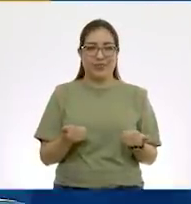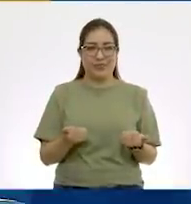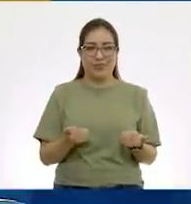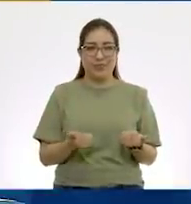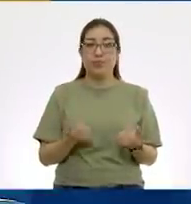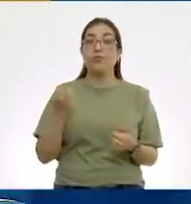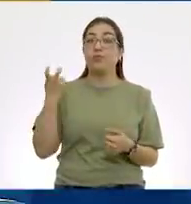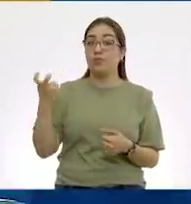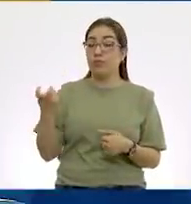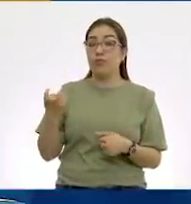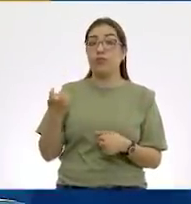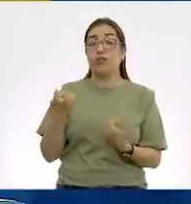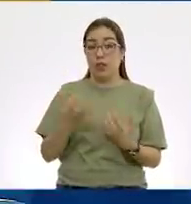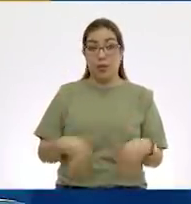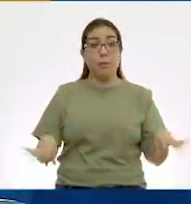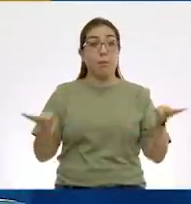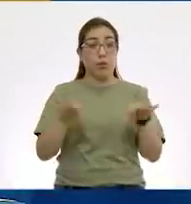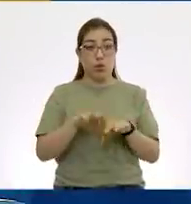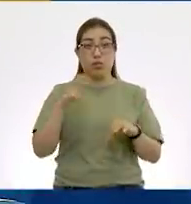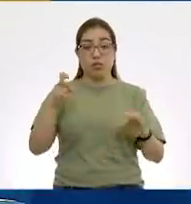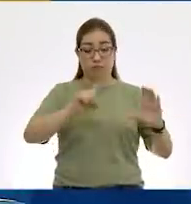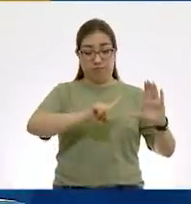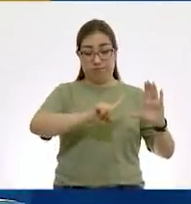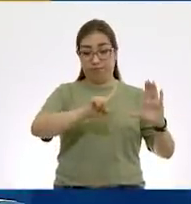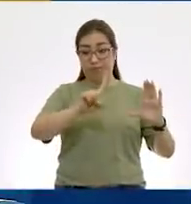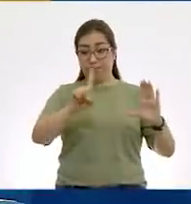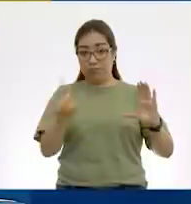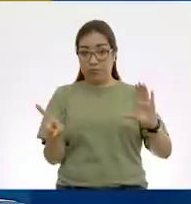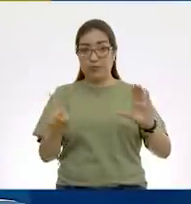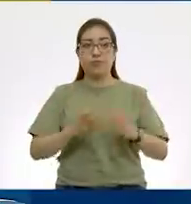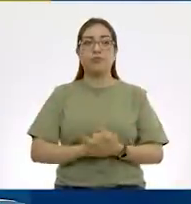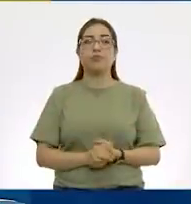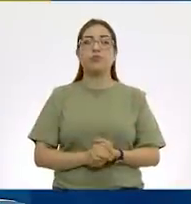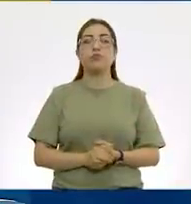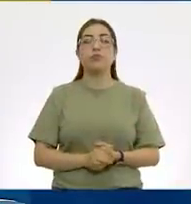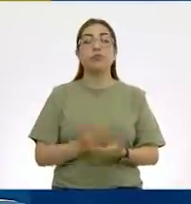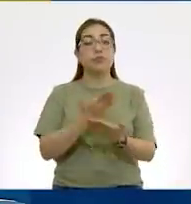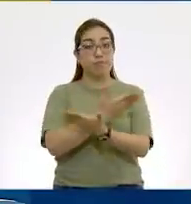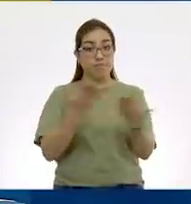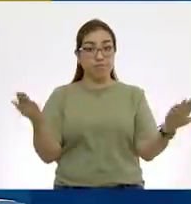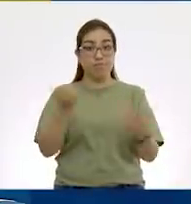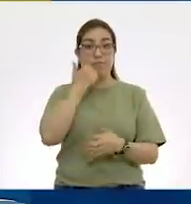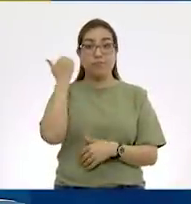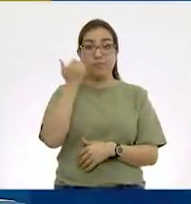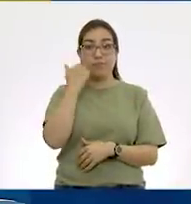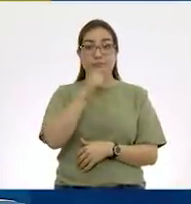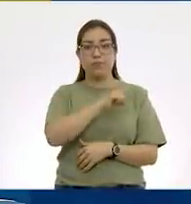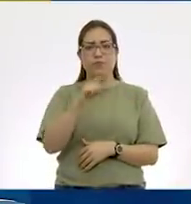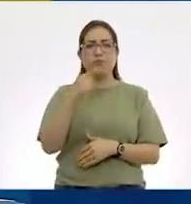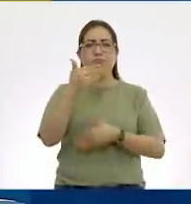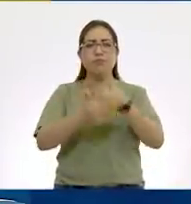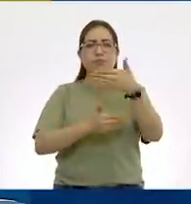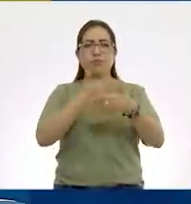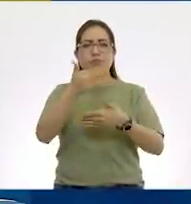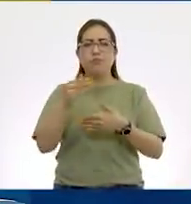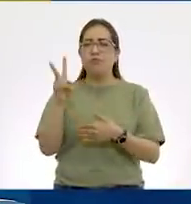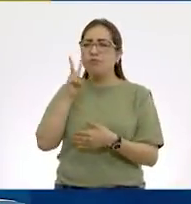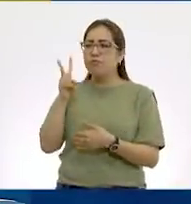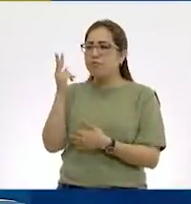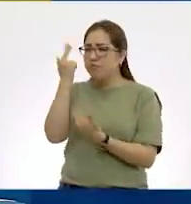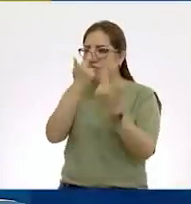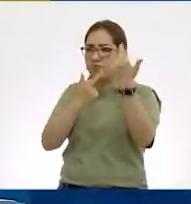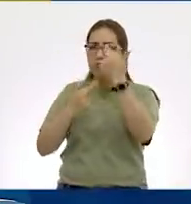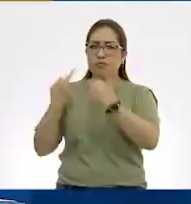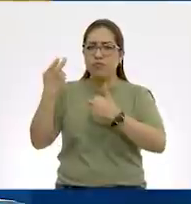es un aspecto muy, muy importante. Y para nuestros alumnos en casa, vamos a ir observando cada una de estas